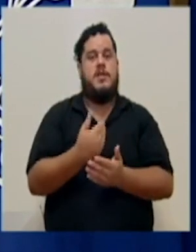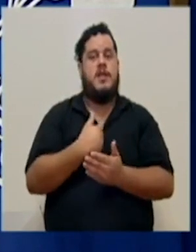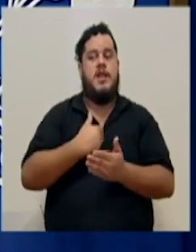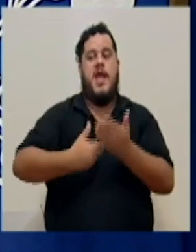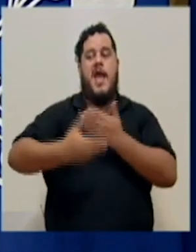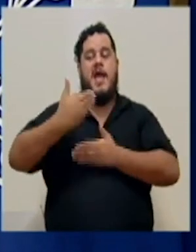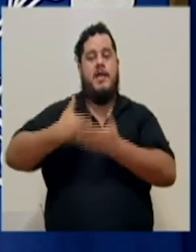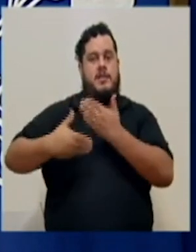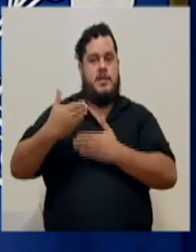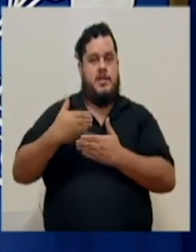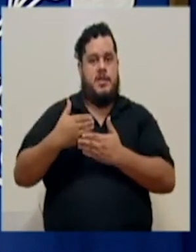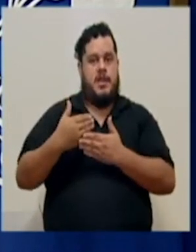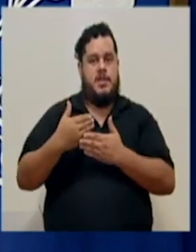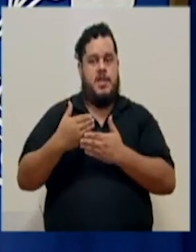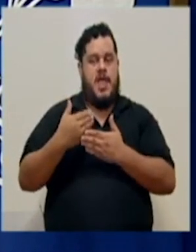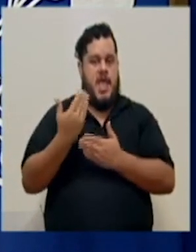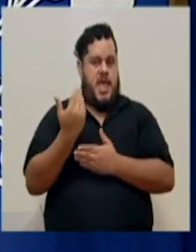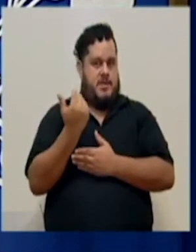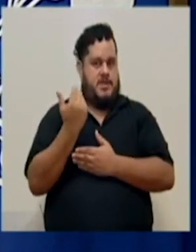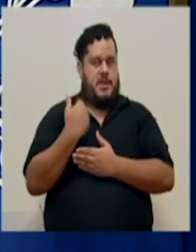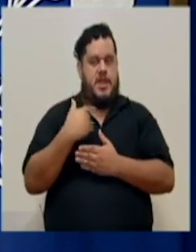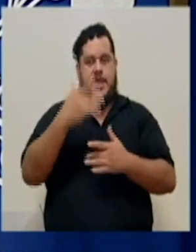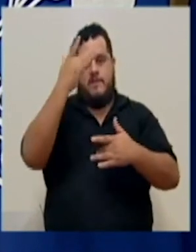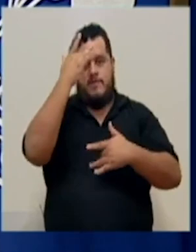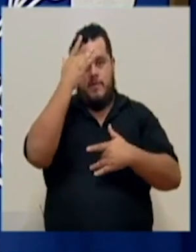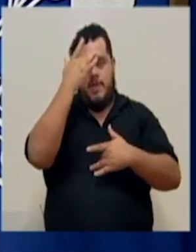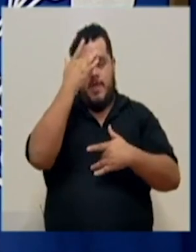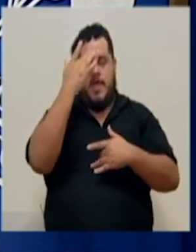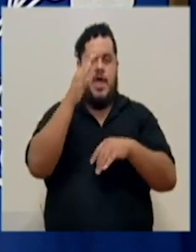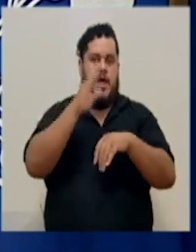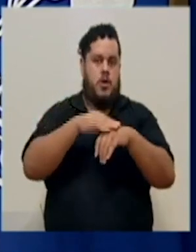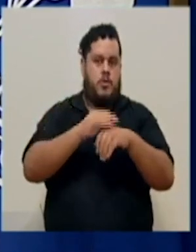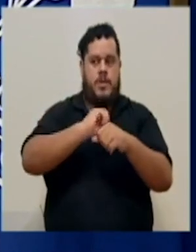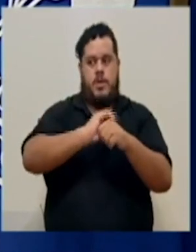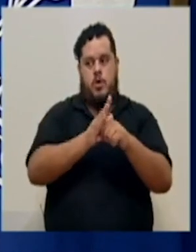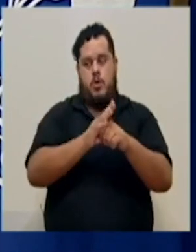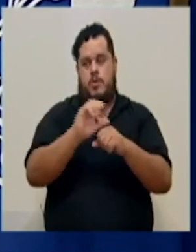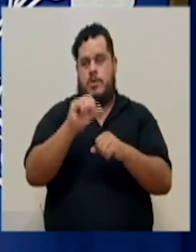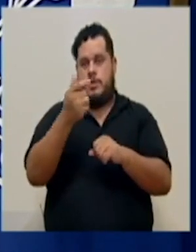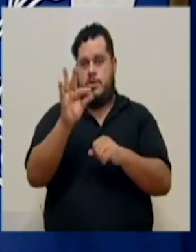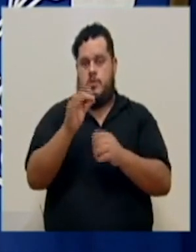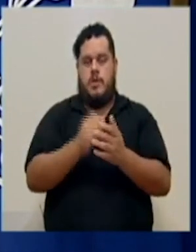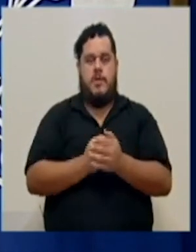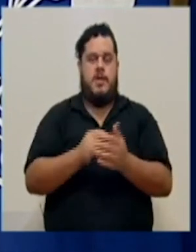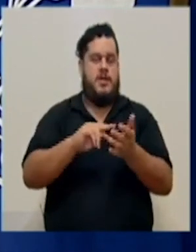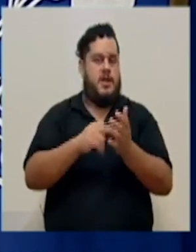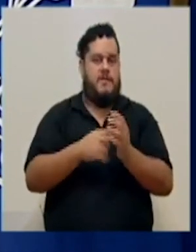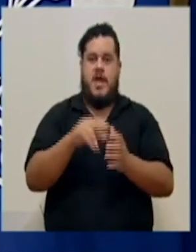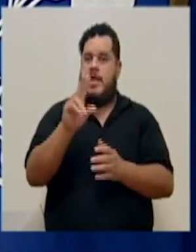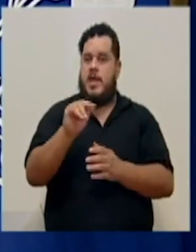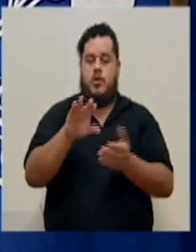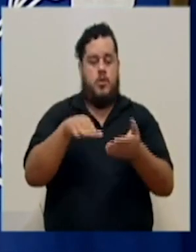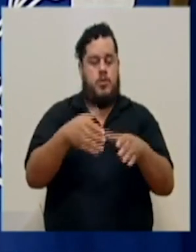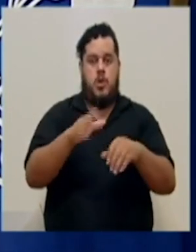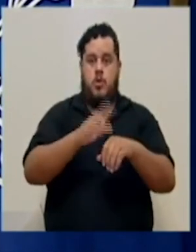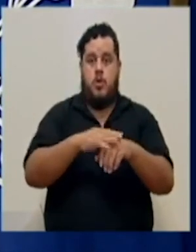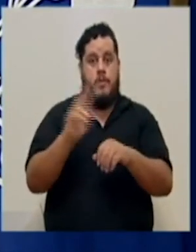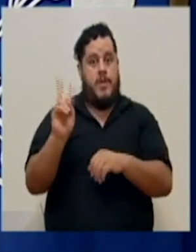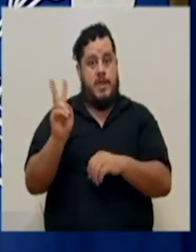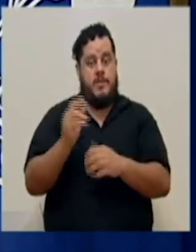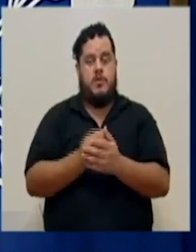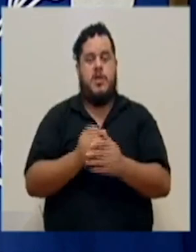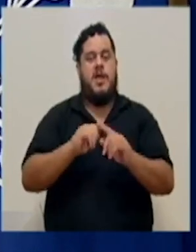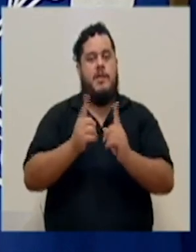antecedente reciente de enfermedad por COVID-19, o sea, que no murieron por el virus, sino que